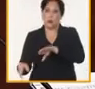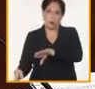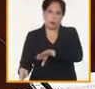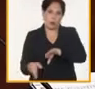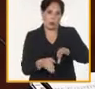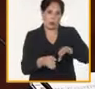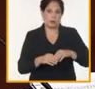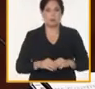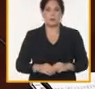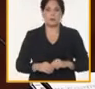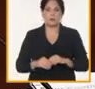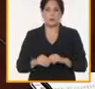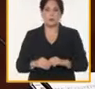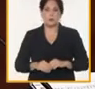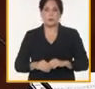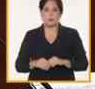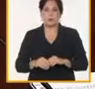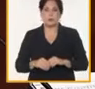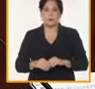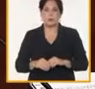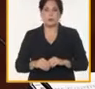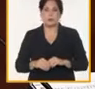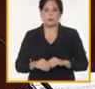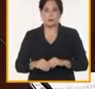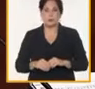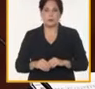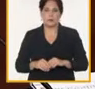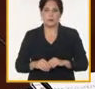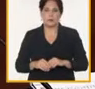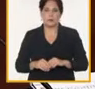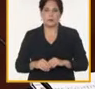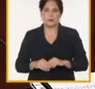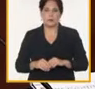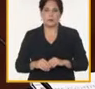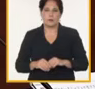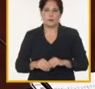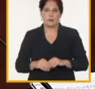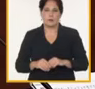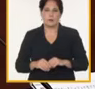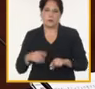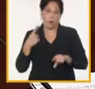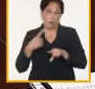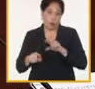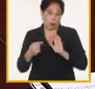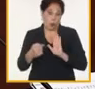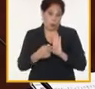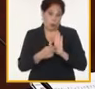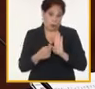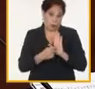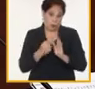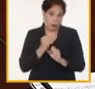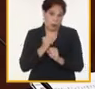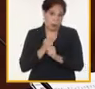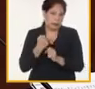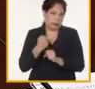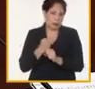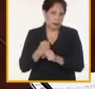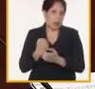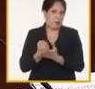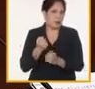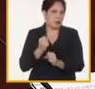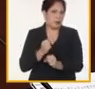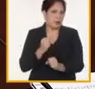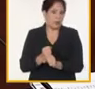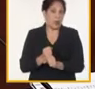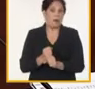hemos tratado bueno que se ha intercambiado entre todos en los propios encuentros y que han ayudado al trabajo y es el uso de